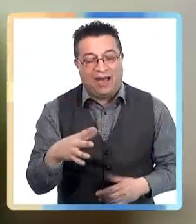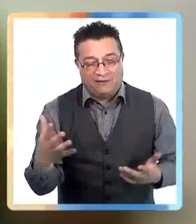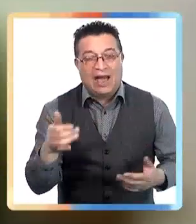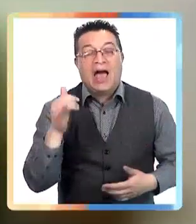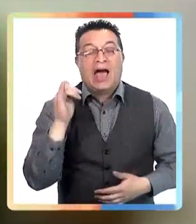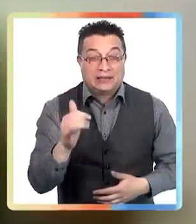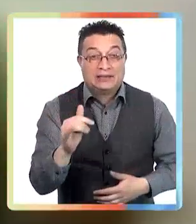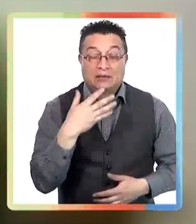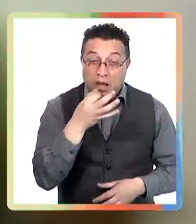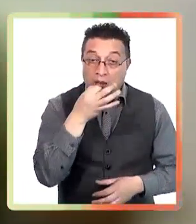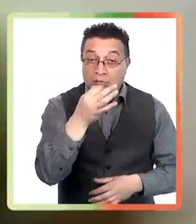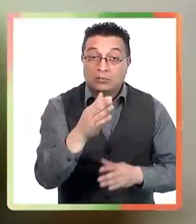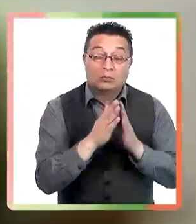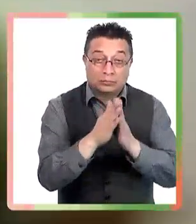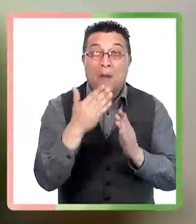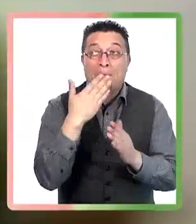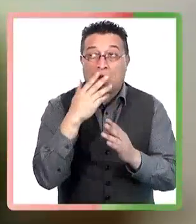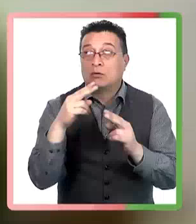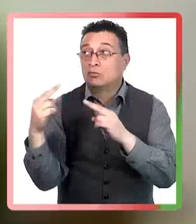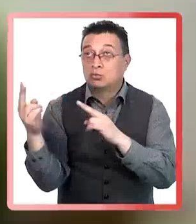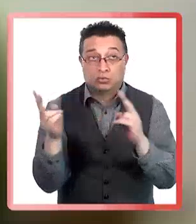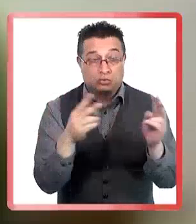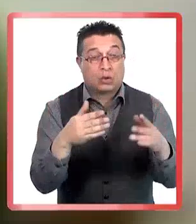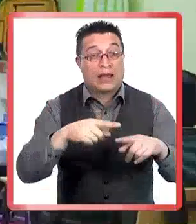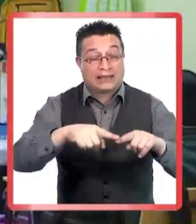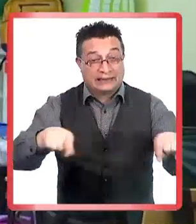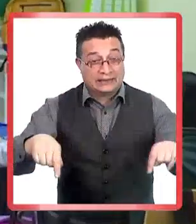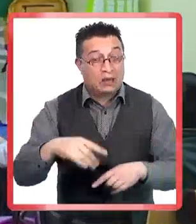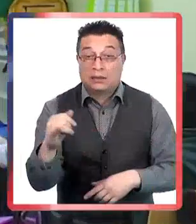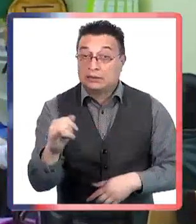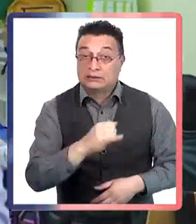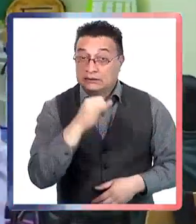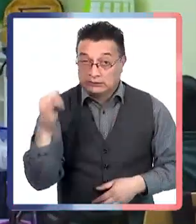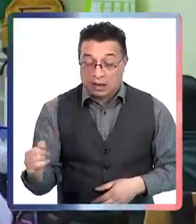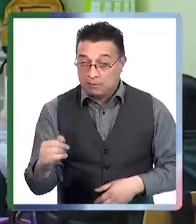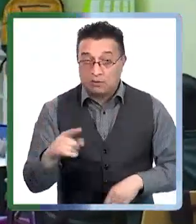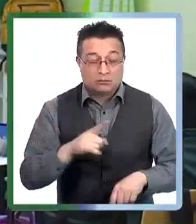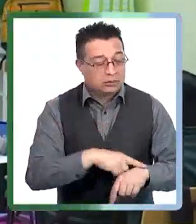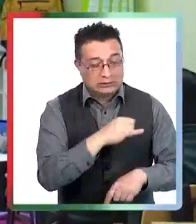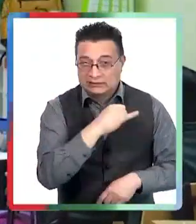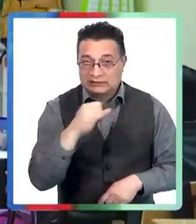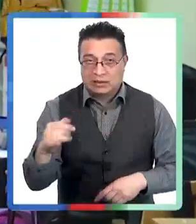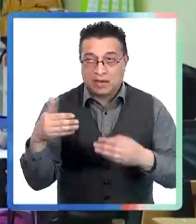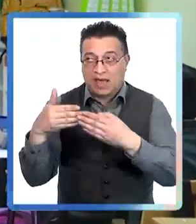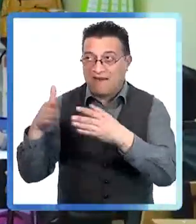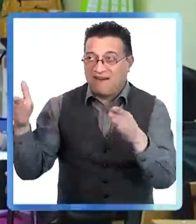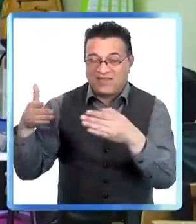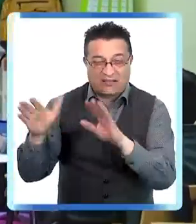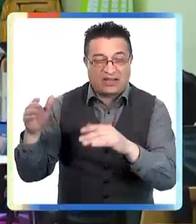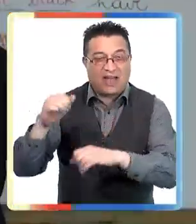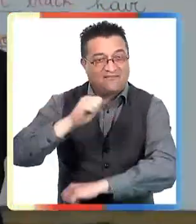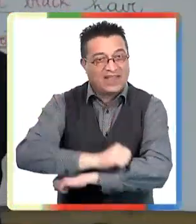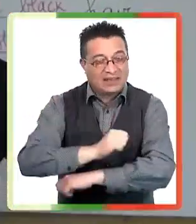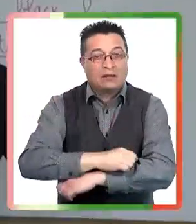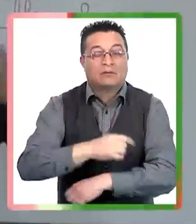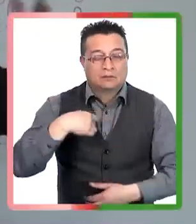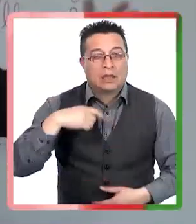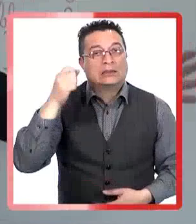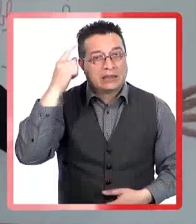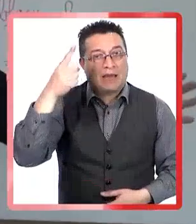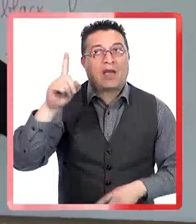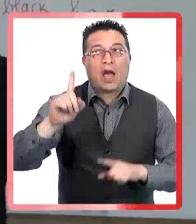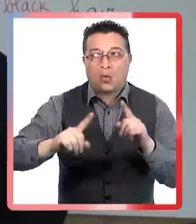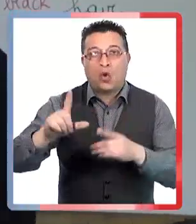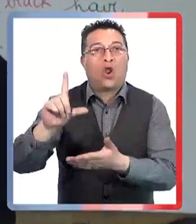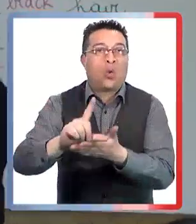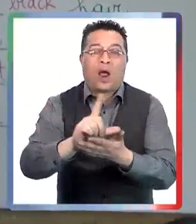bien, por ejemplo, la sugerencia es mantener ventilada la sala en todo momento, en todo momento las ventanas abiertas, entiendo que hay